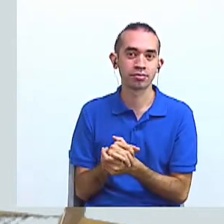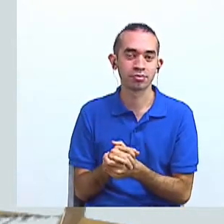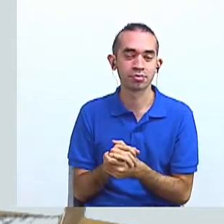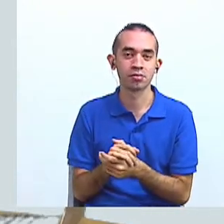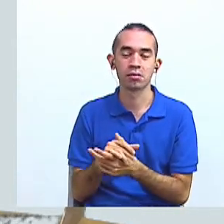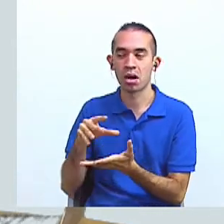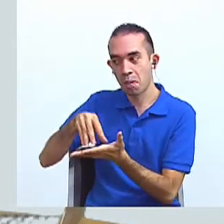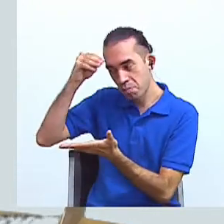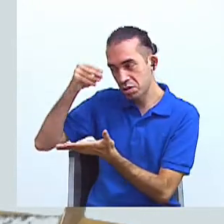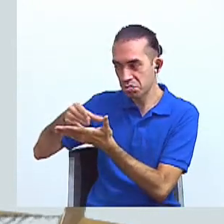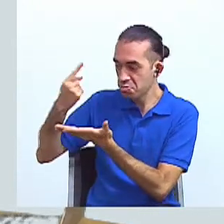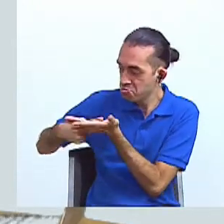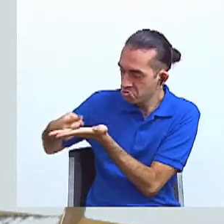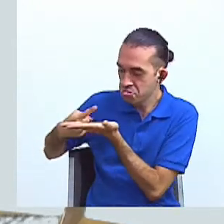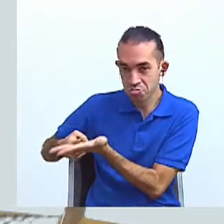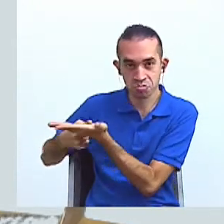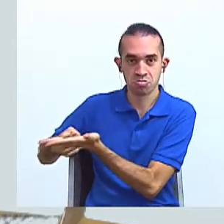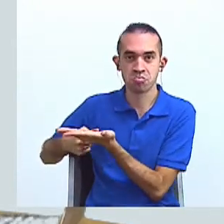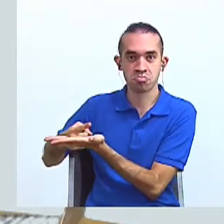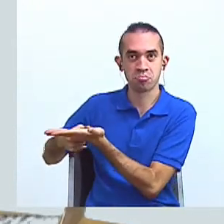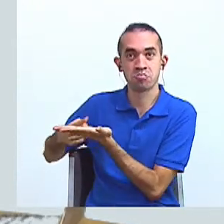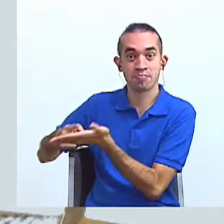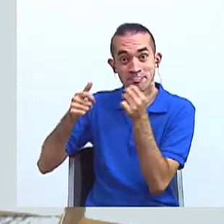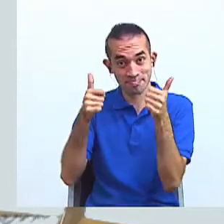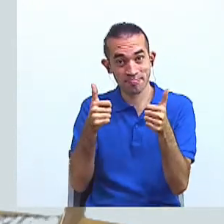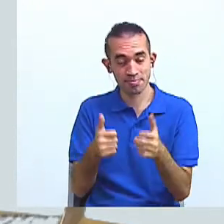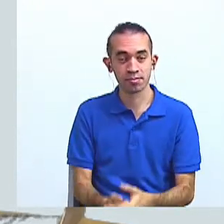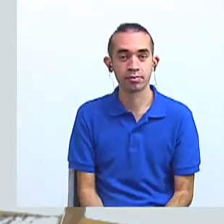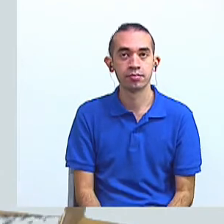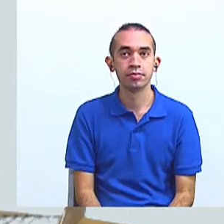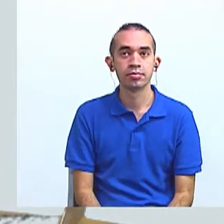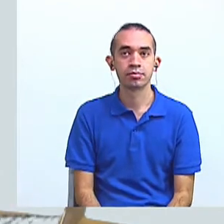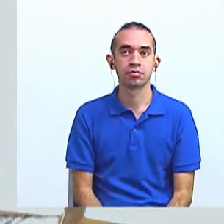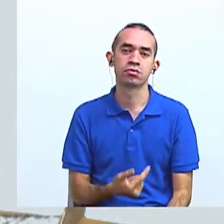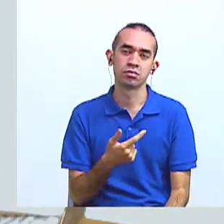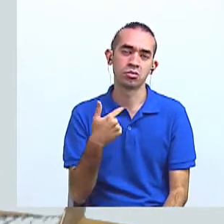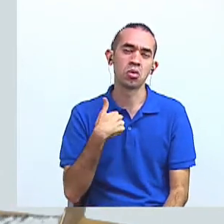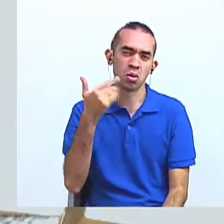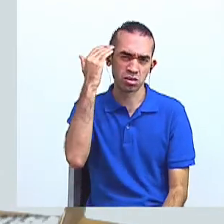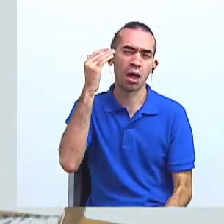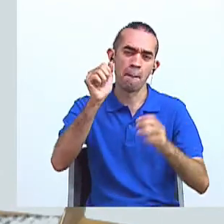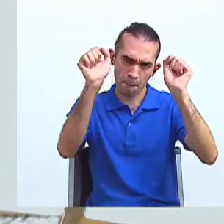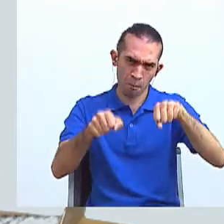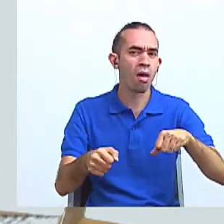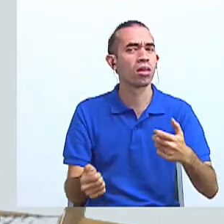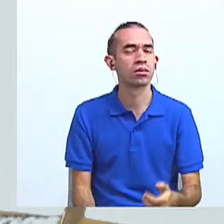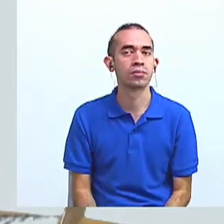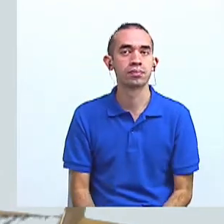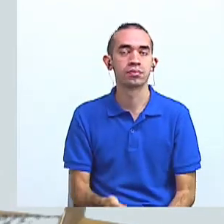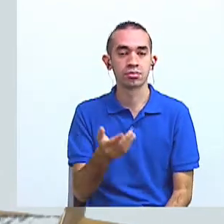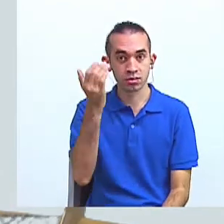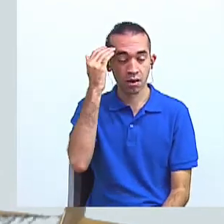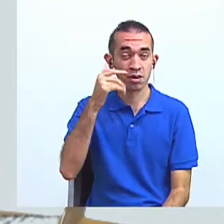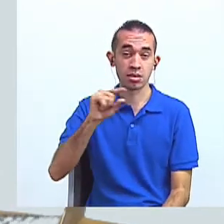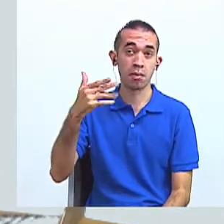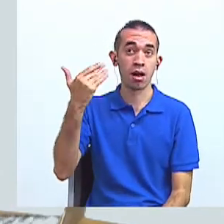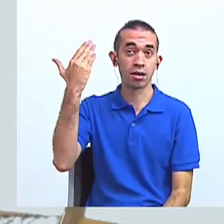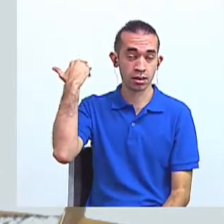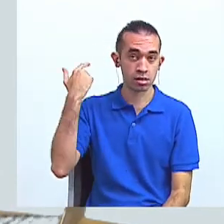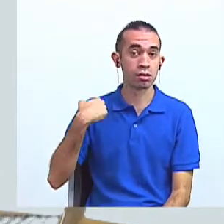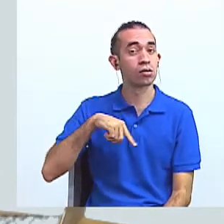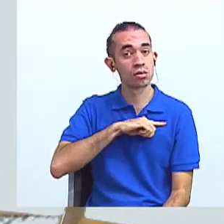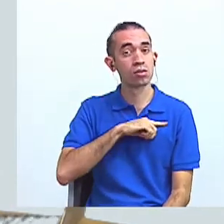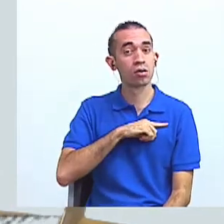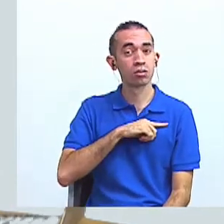su aprendizaje sobre ese texto. ¿Qué les parece? Sí, yo sé que ustedes pueden. Es más, las semanas anteriores vimos